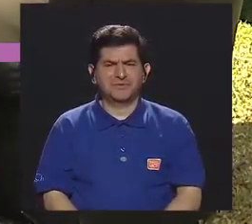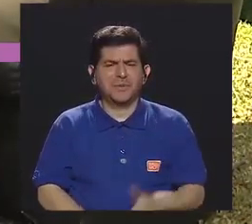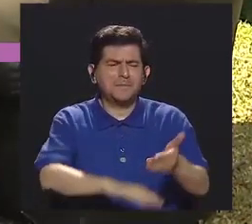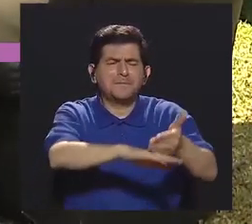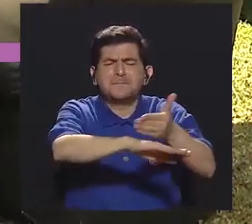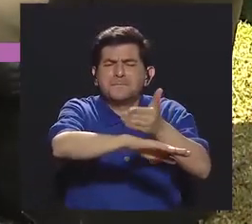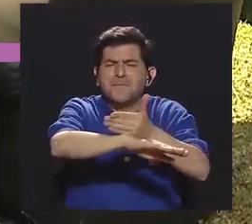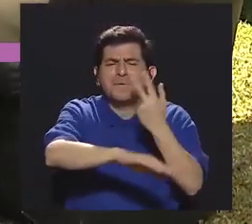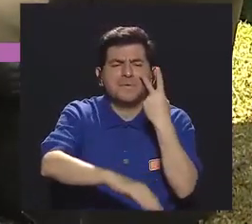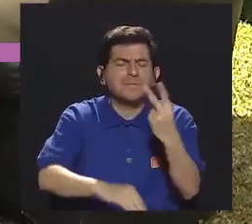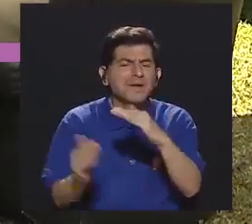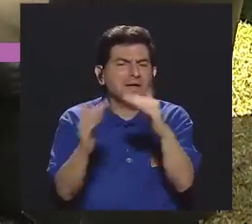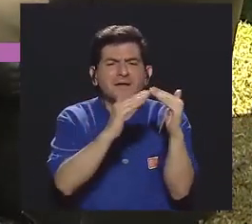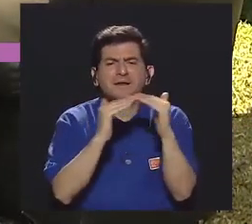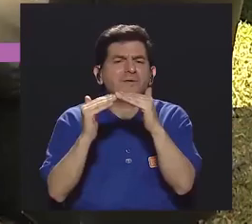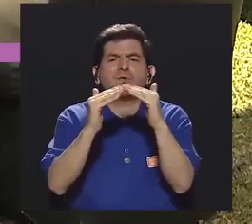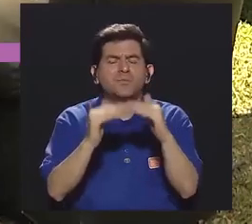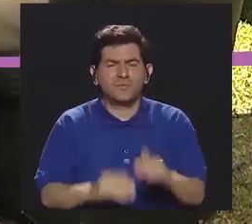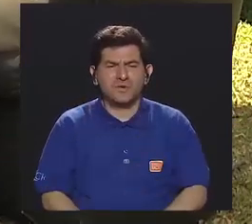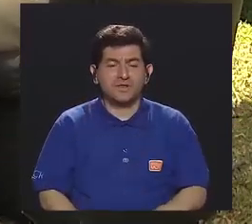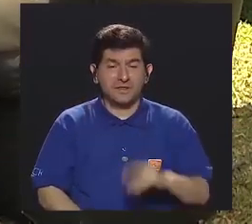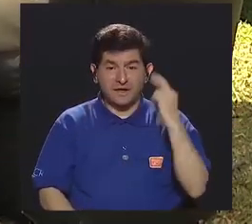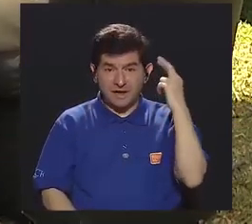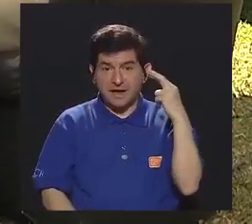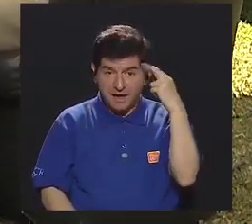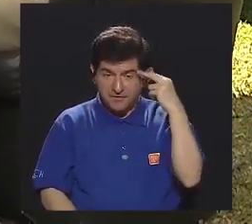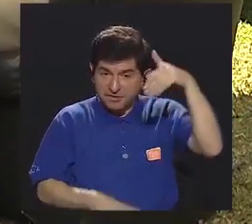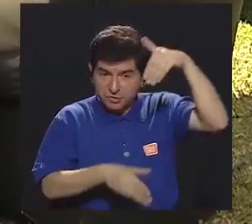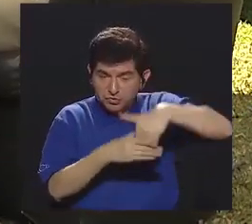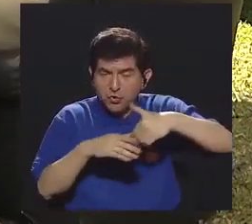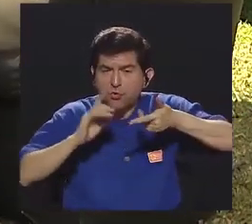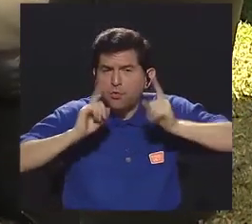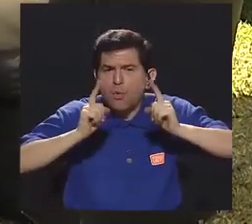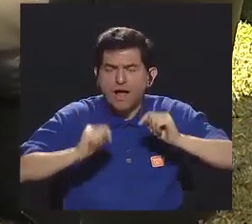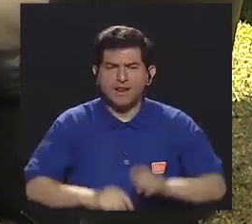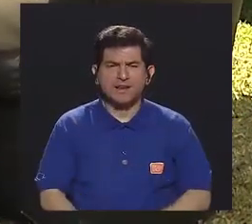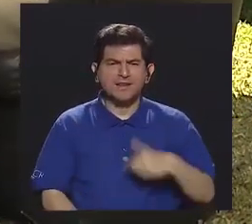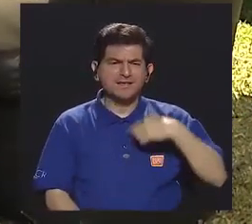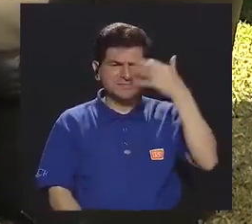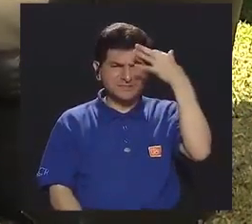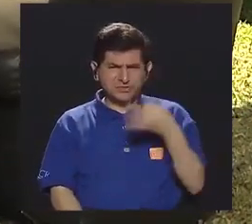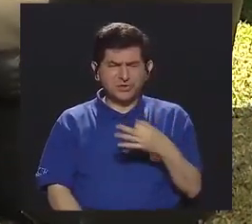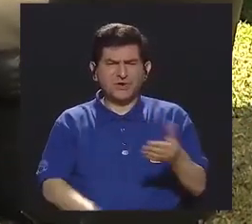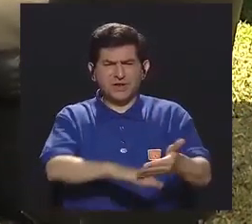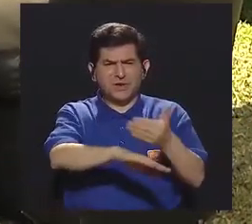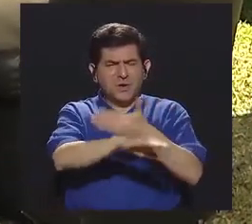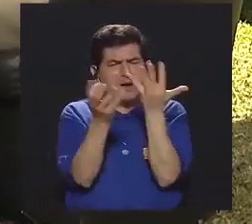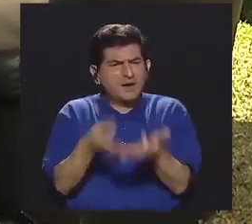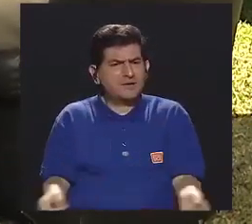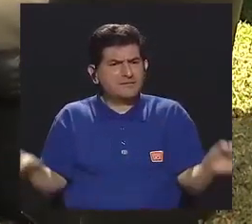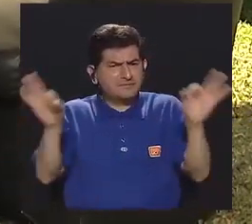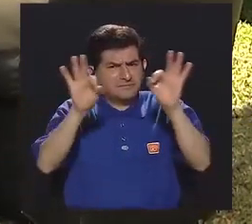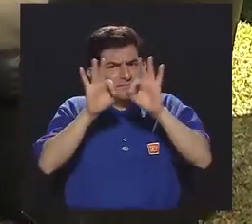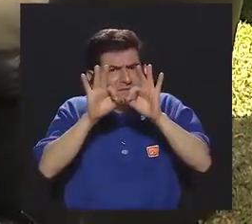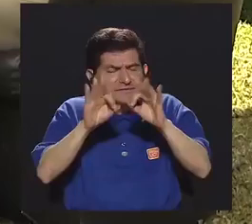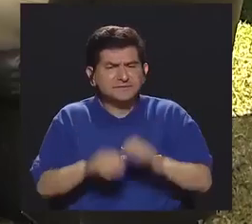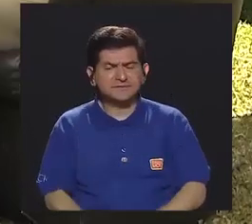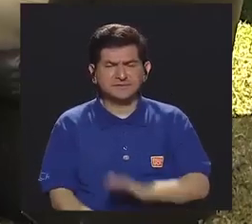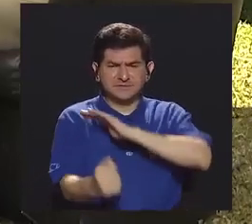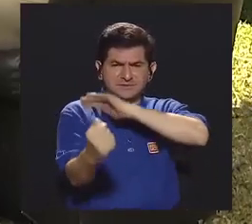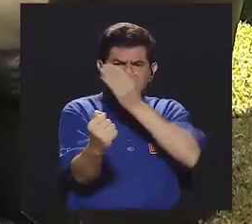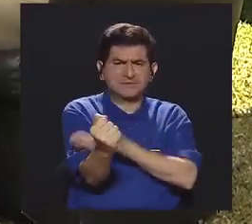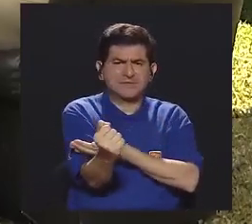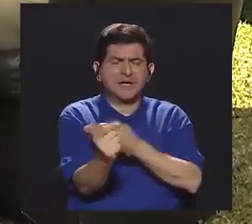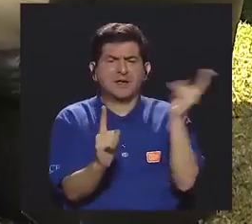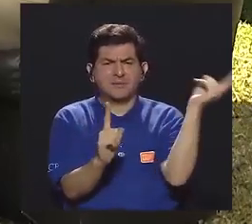cuáles son los avances que han visto en esta comunidad producto de estas intervenciones. Yo creo que de los avances más importantes es